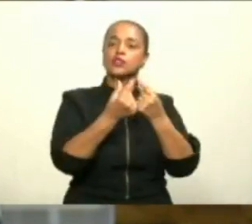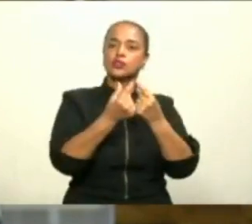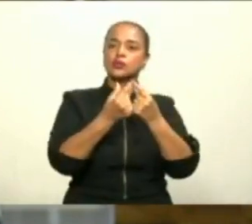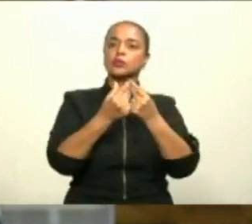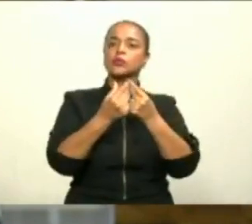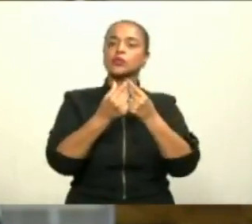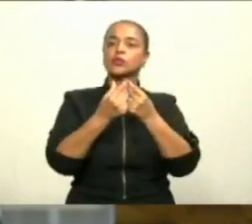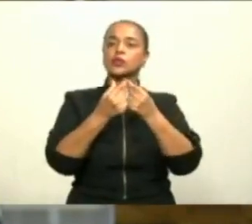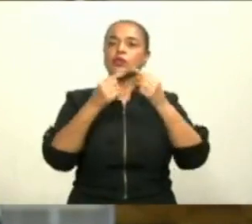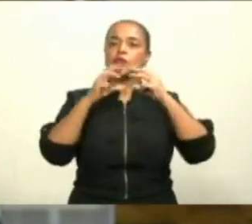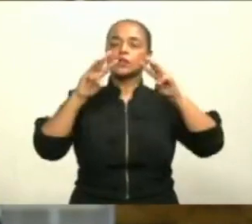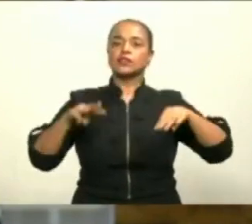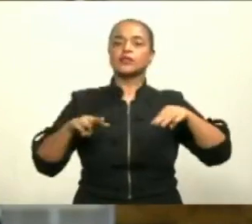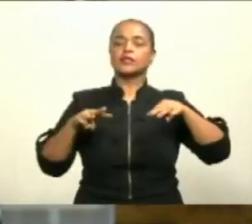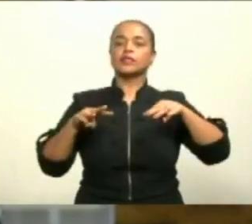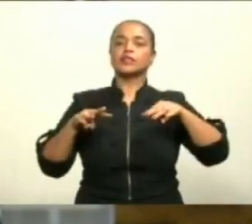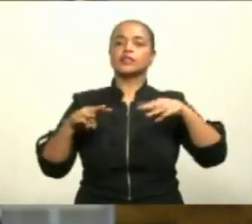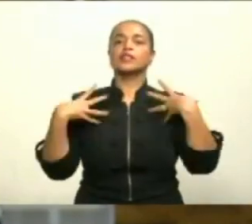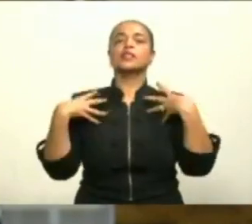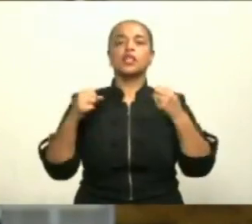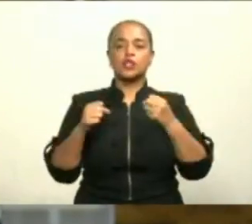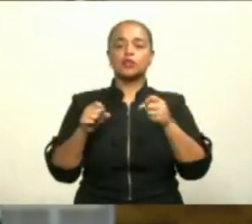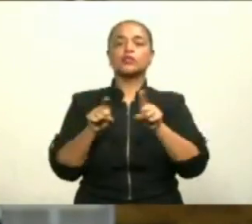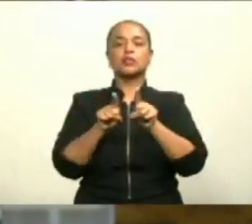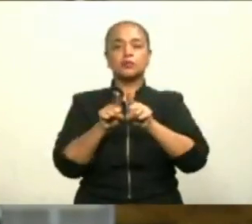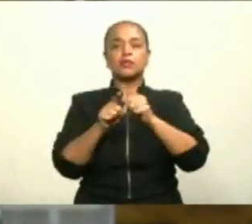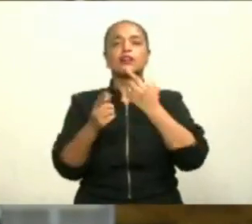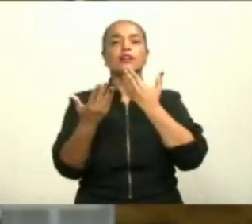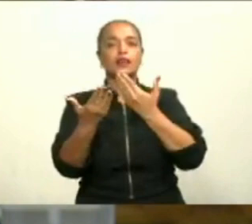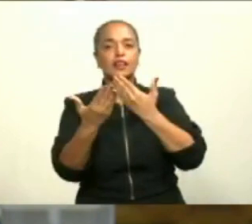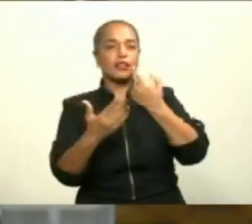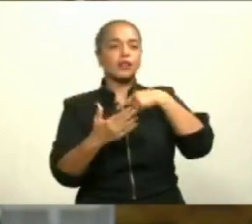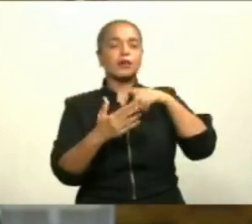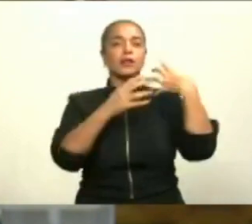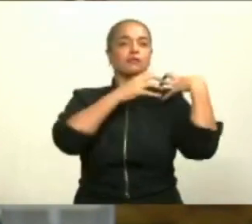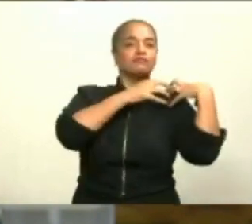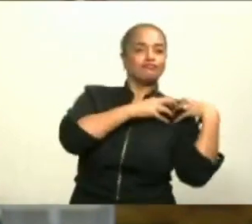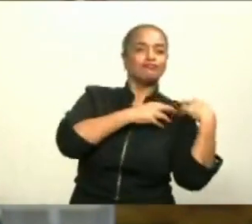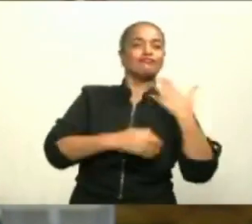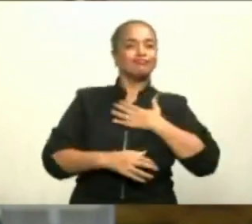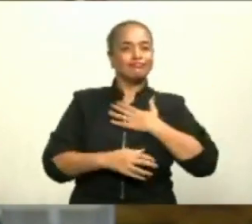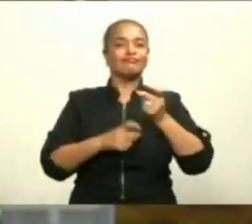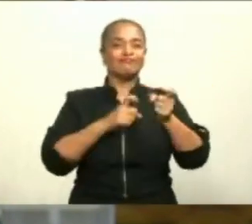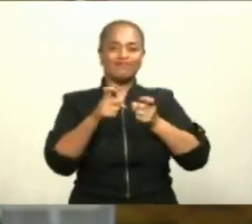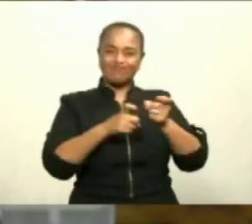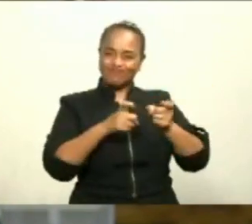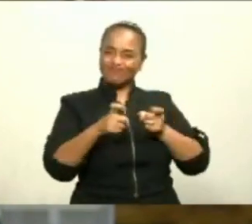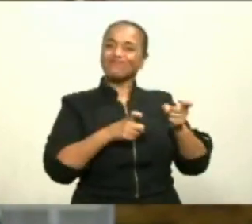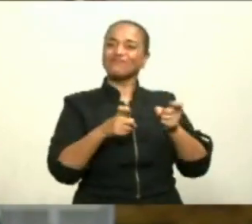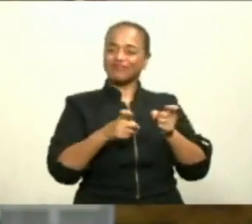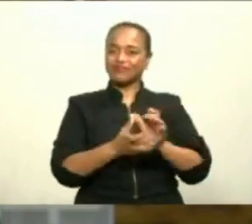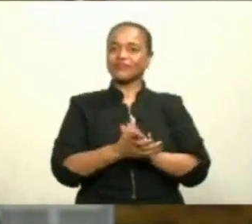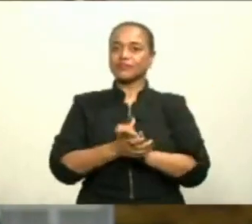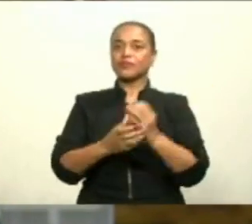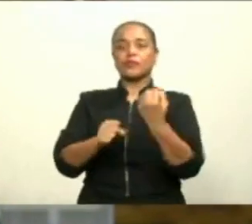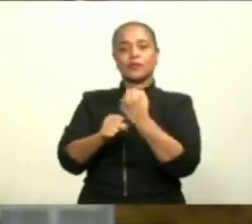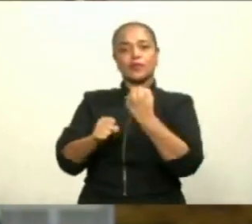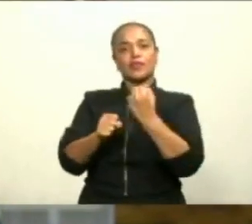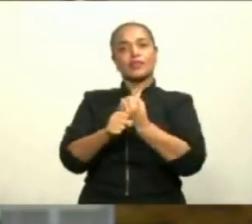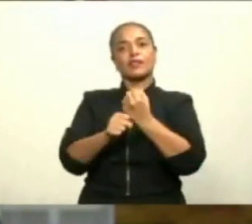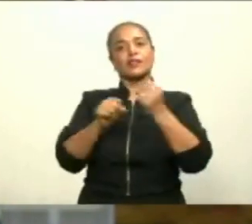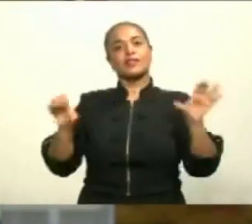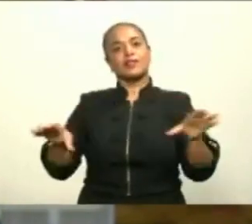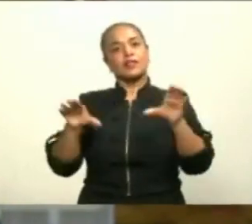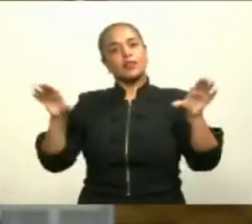agradezco la confianza que delegó en mi persona para poder coordinarlo. El trabajo que hemos ejecutado desde él para poder